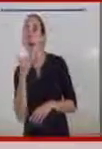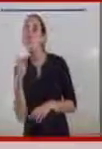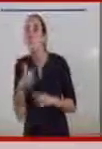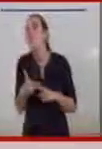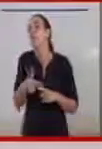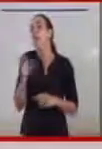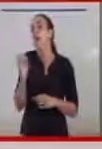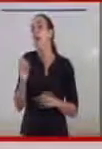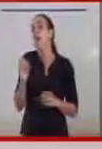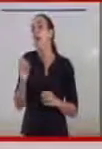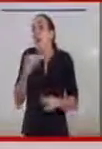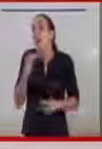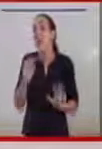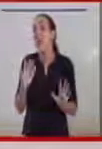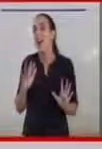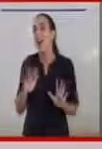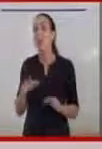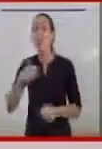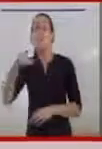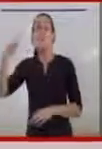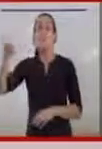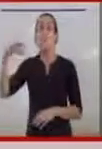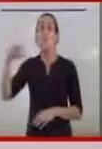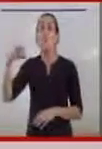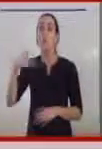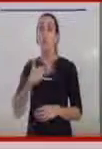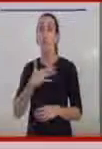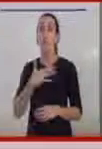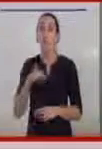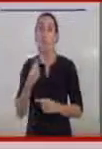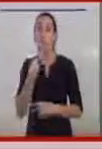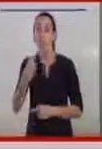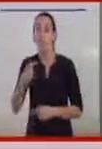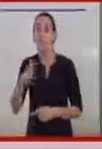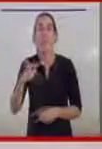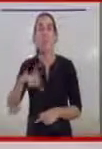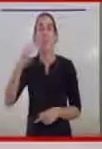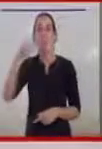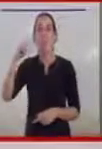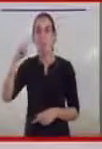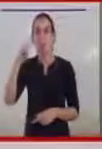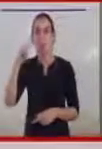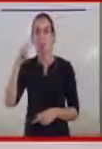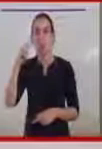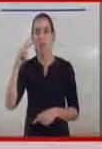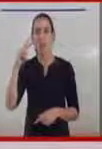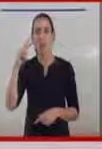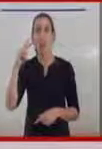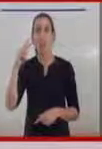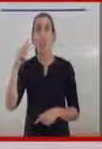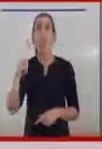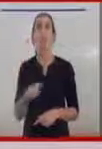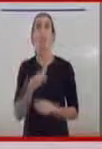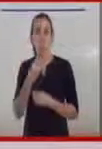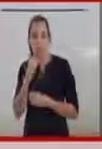o tal, lo único que yo puedo transmitiros es que ha sido una experiencia, pues, la verdad que para nosotros es muy